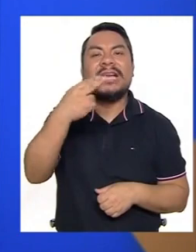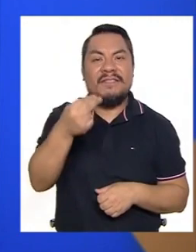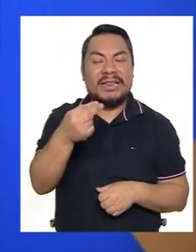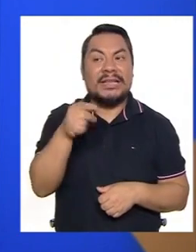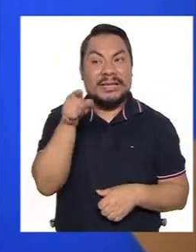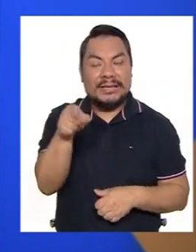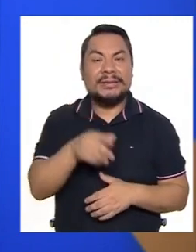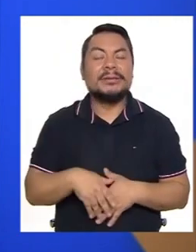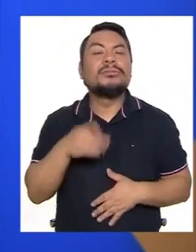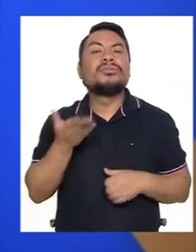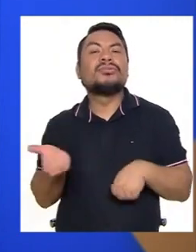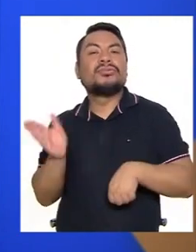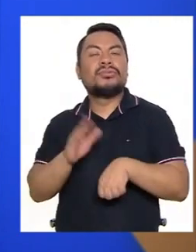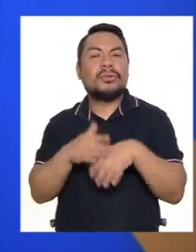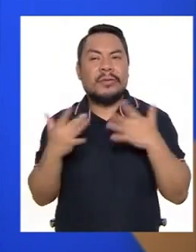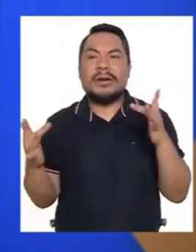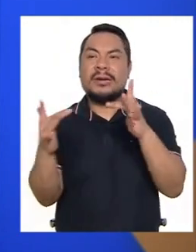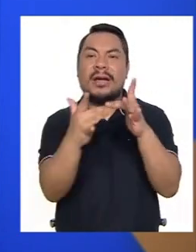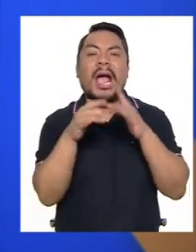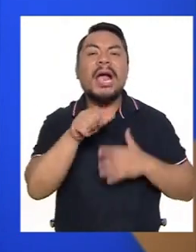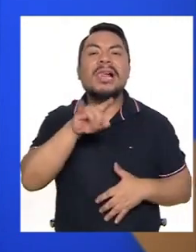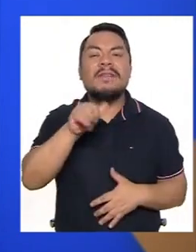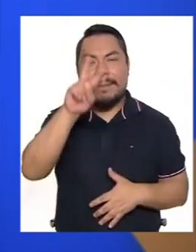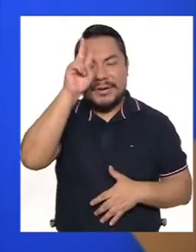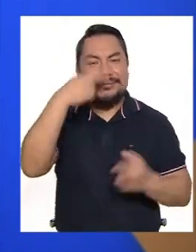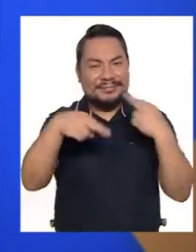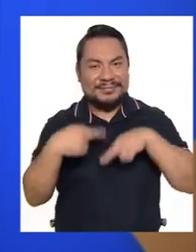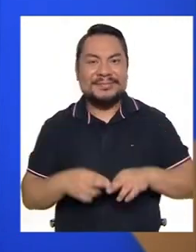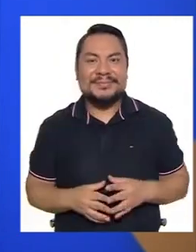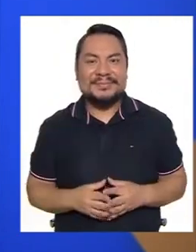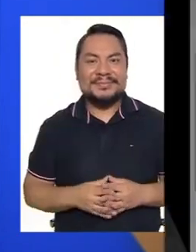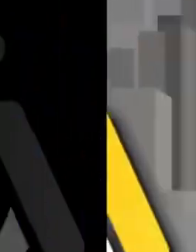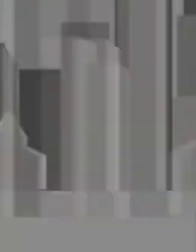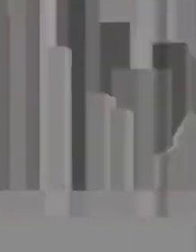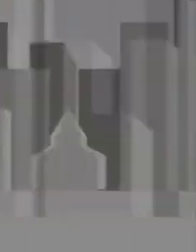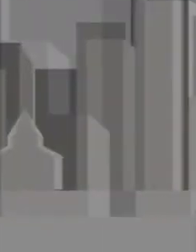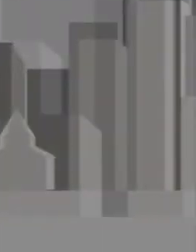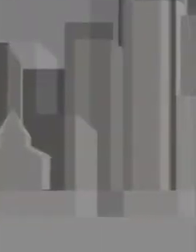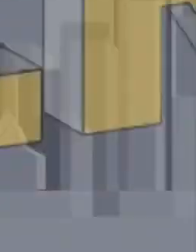Vargas Machuca sobre la red Alivia Perú. Ya regresamos.